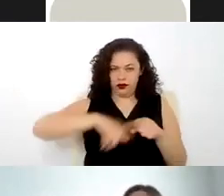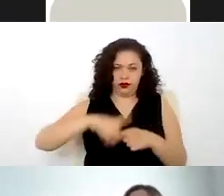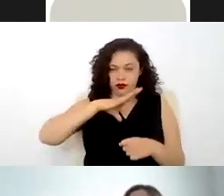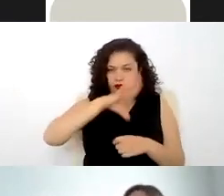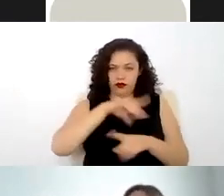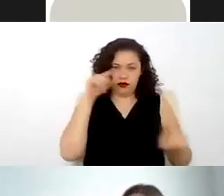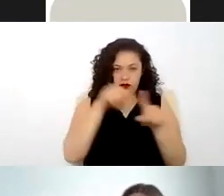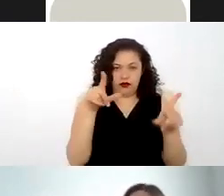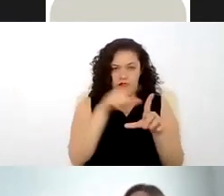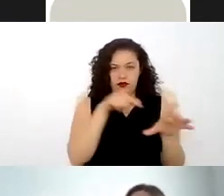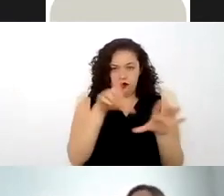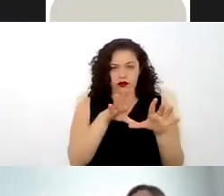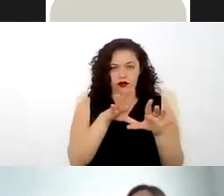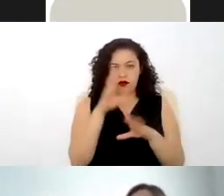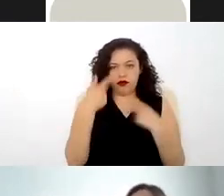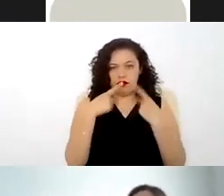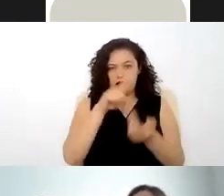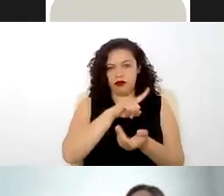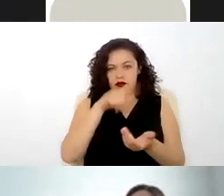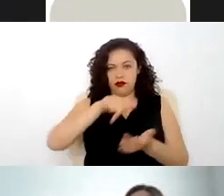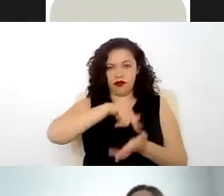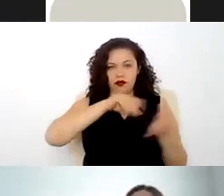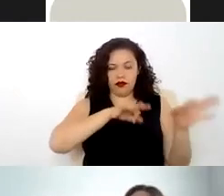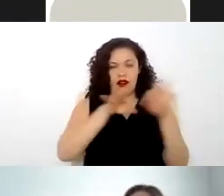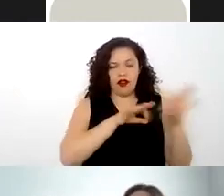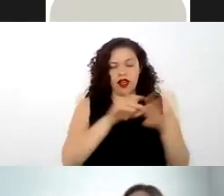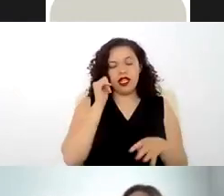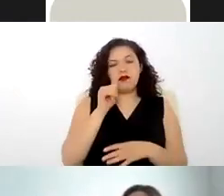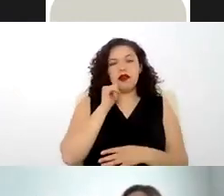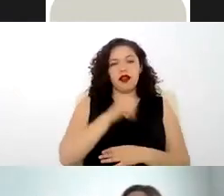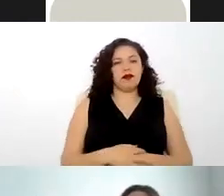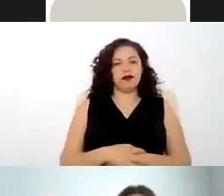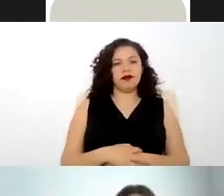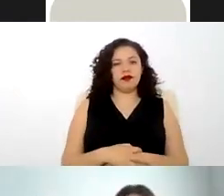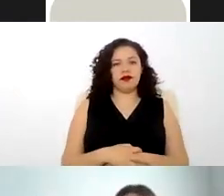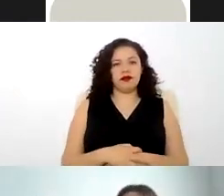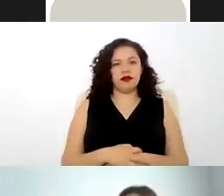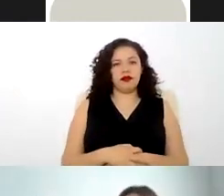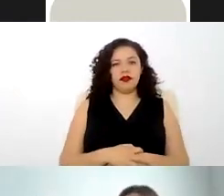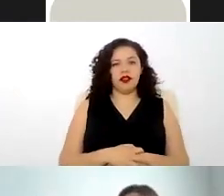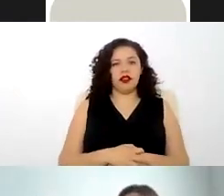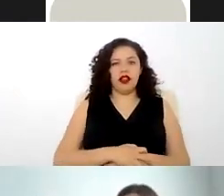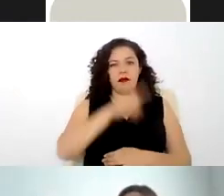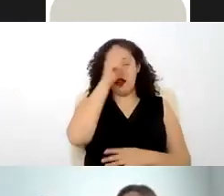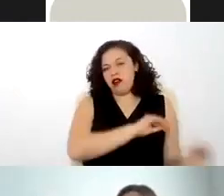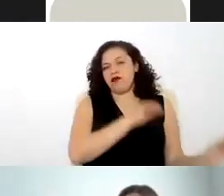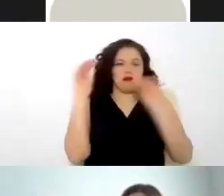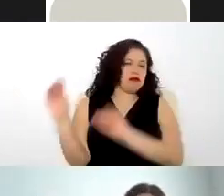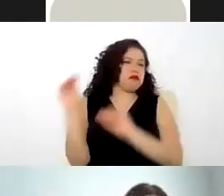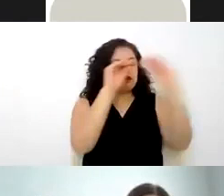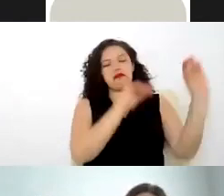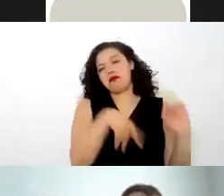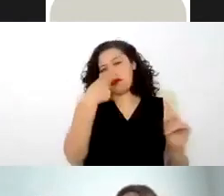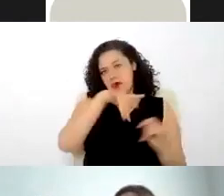este trabajador siempre va a quedar a expensas de su patrón esto que quiere decir como bien lo